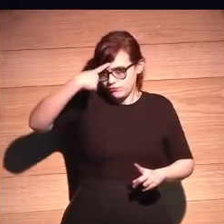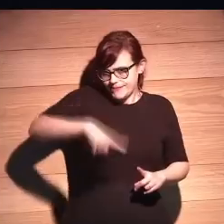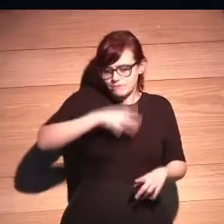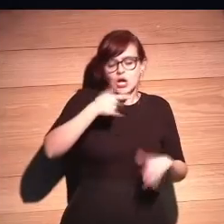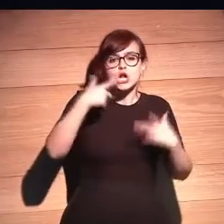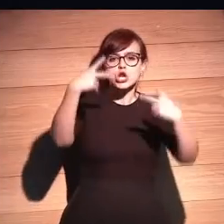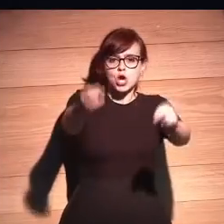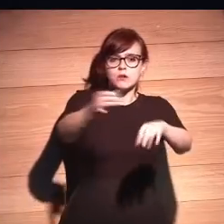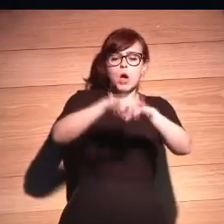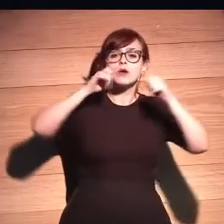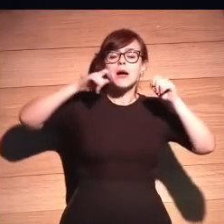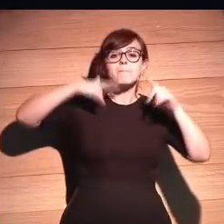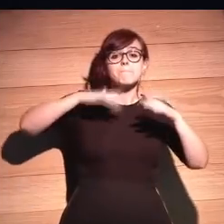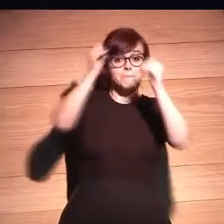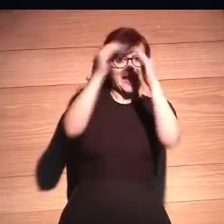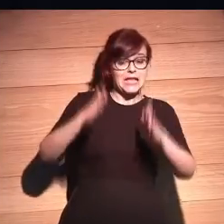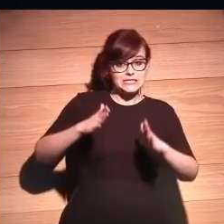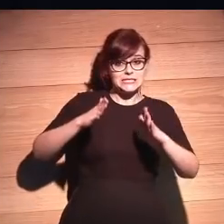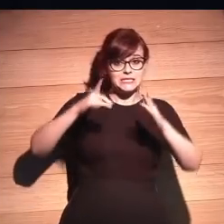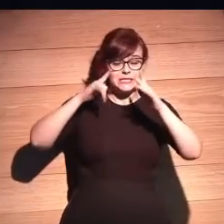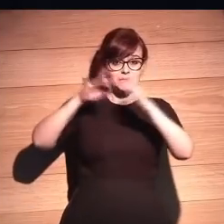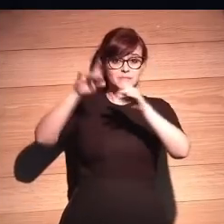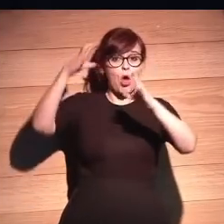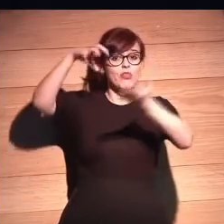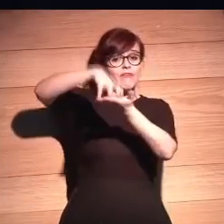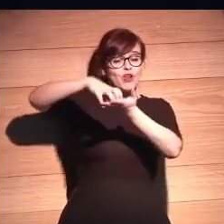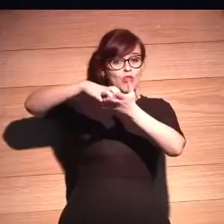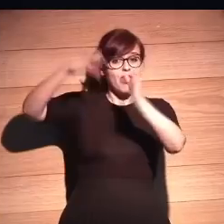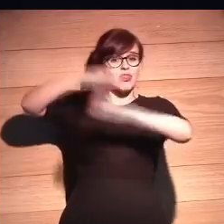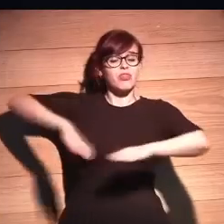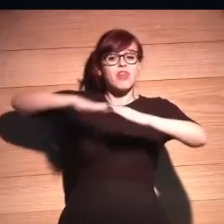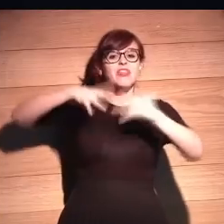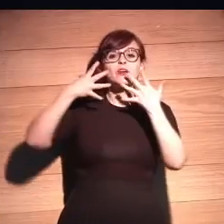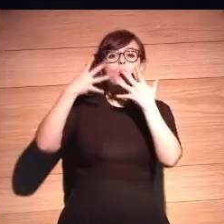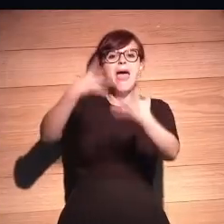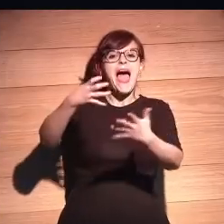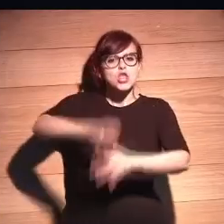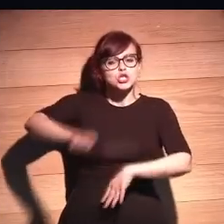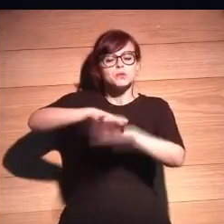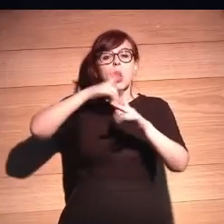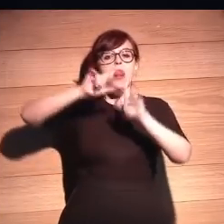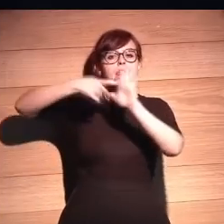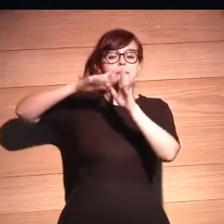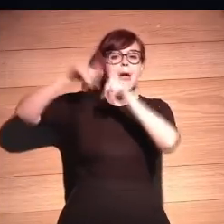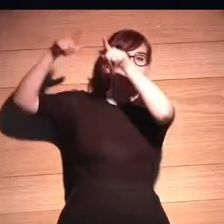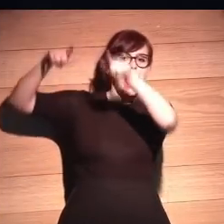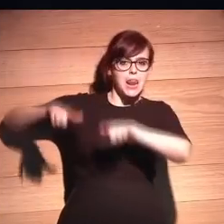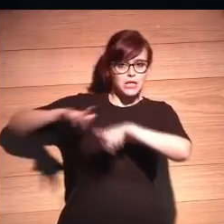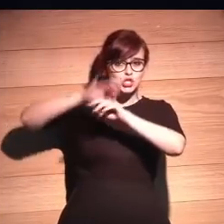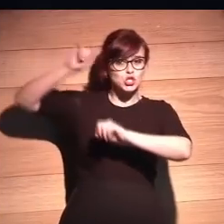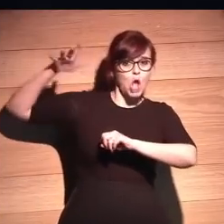¿Vale? Yo puse unos paneles solares en mi, en el centro de ciencias, nueve años sin poderlos usar por la legislación. ¿Vale?